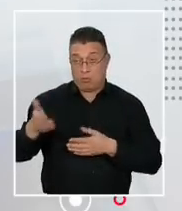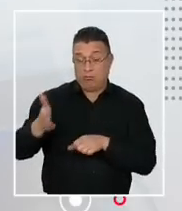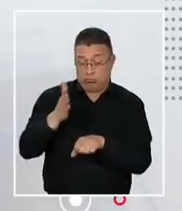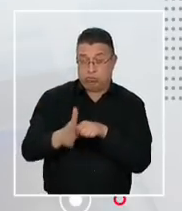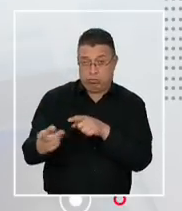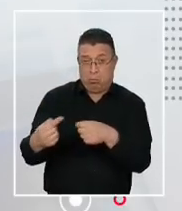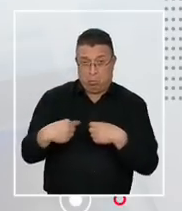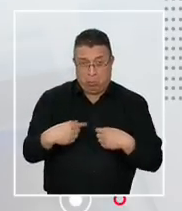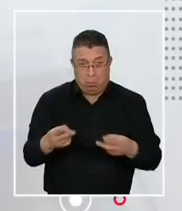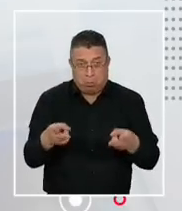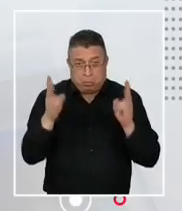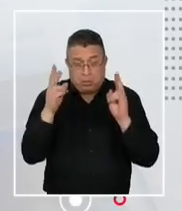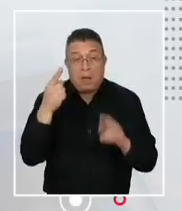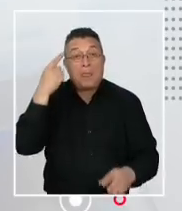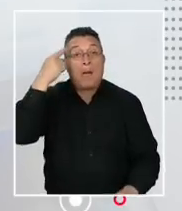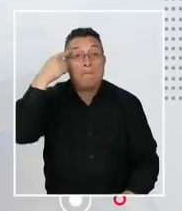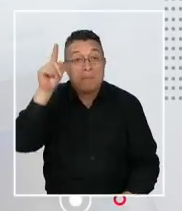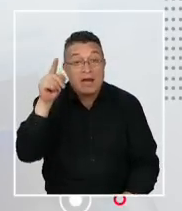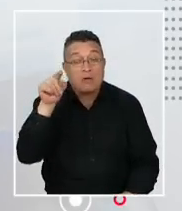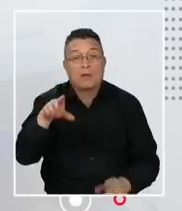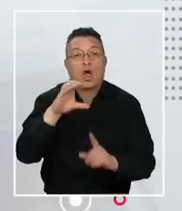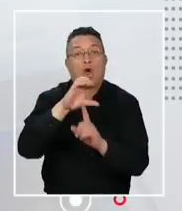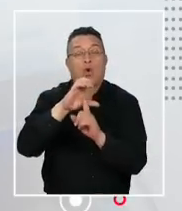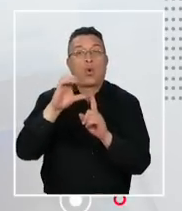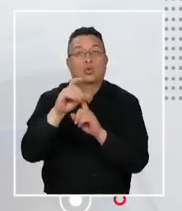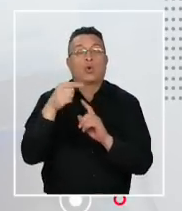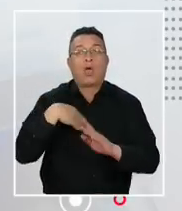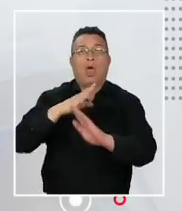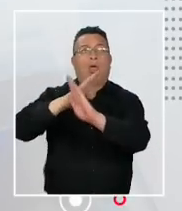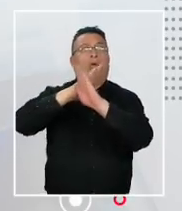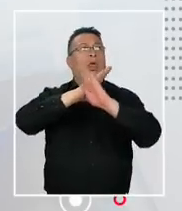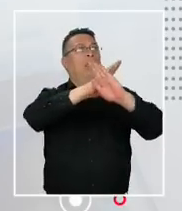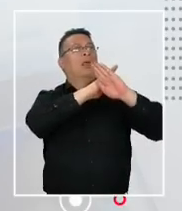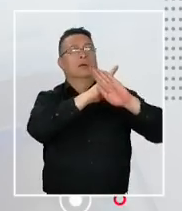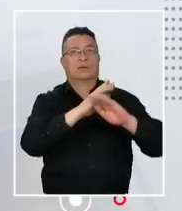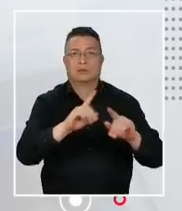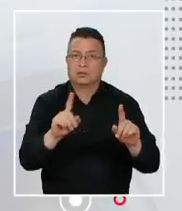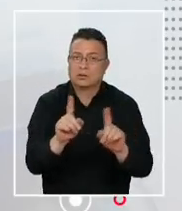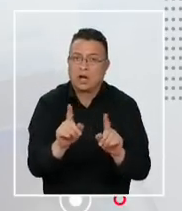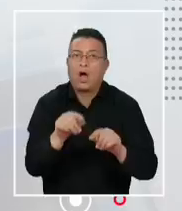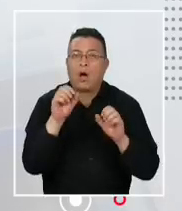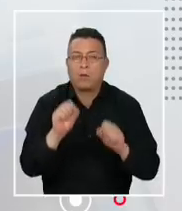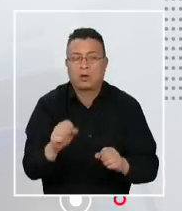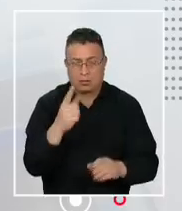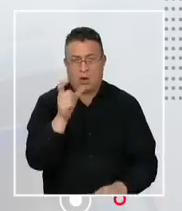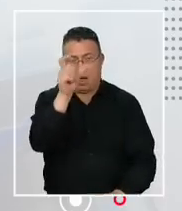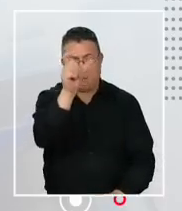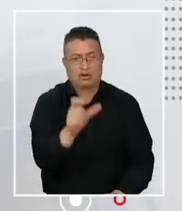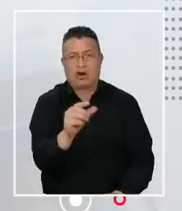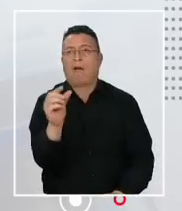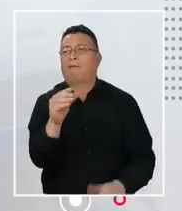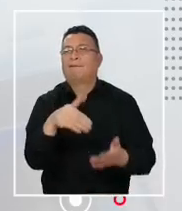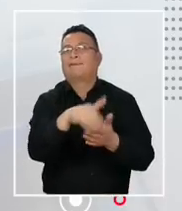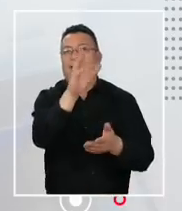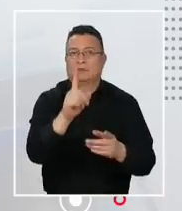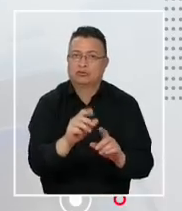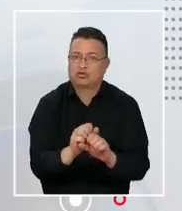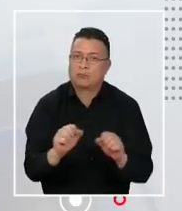pero claramente es una cultura de la cancelación en el sentido de que se puede desechar una persona